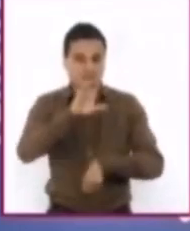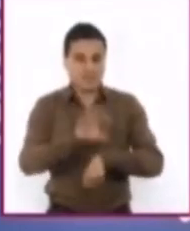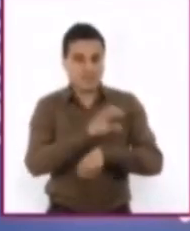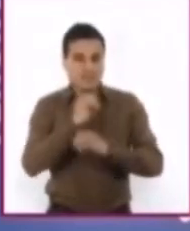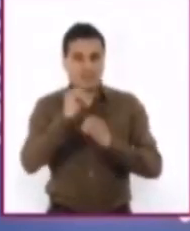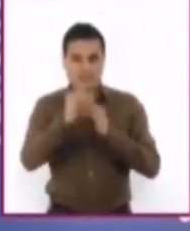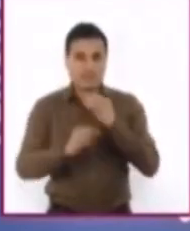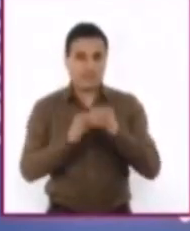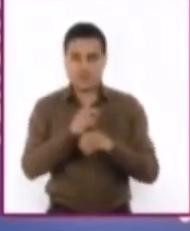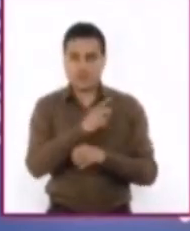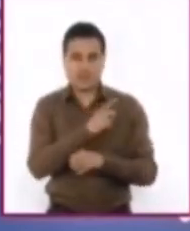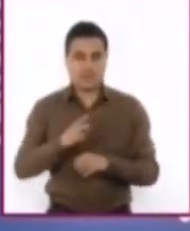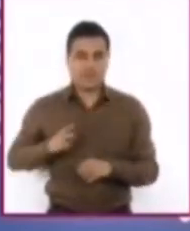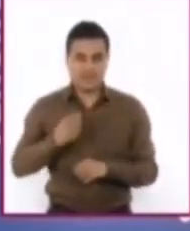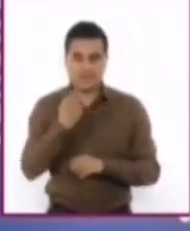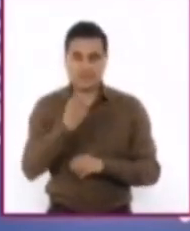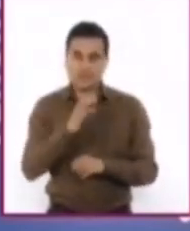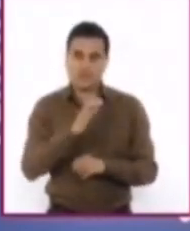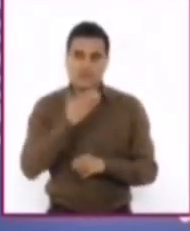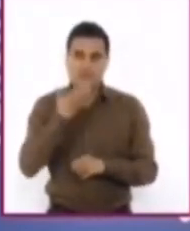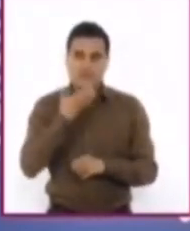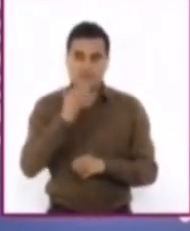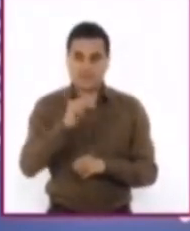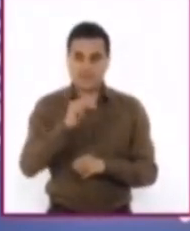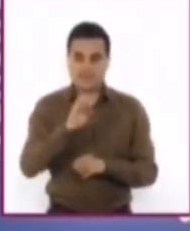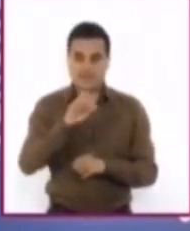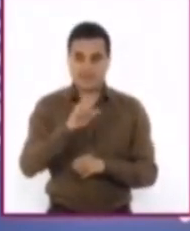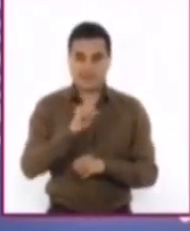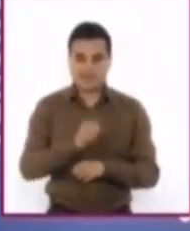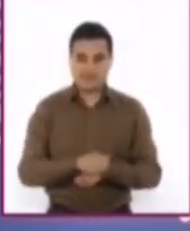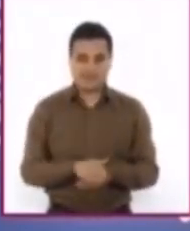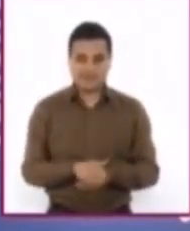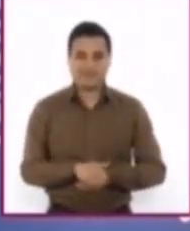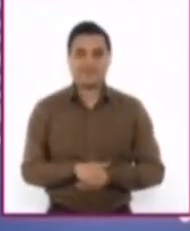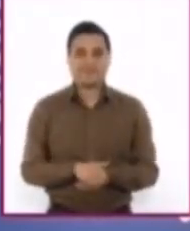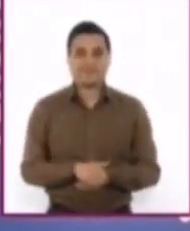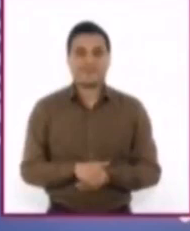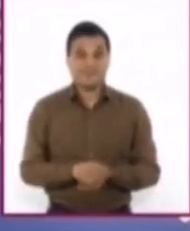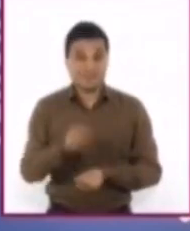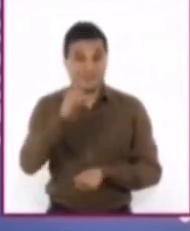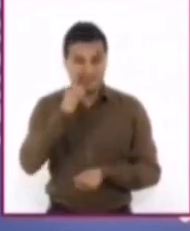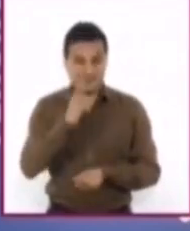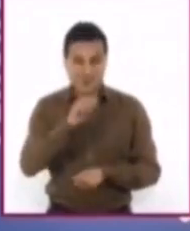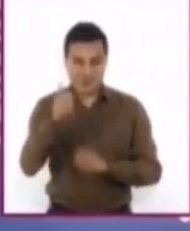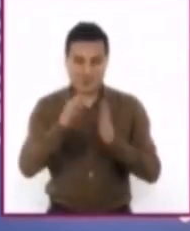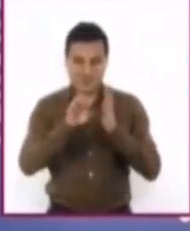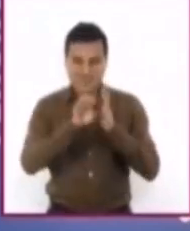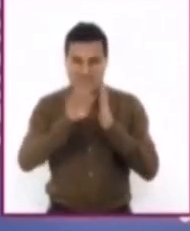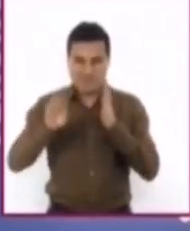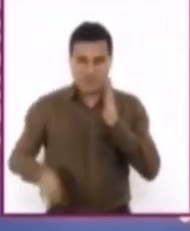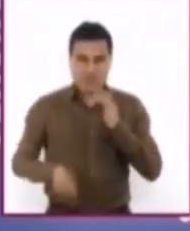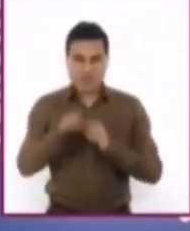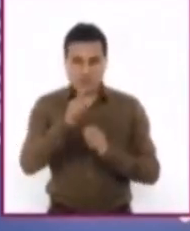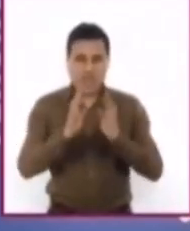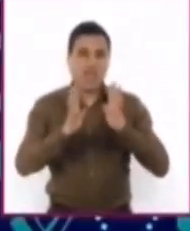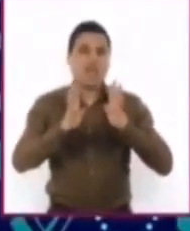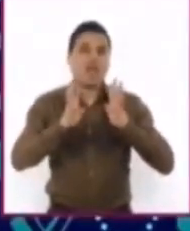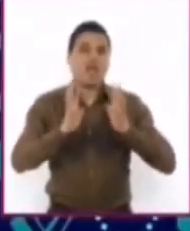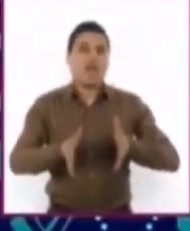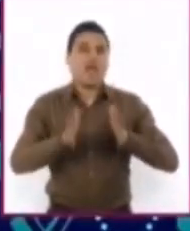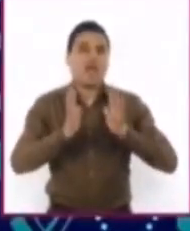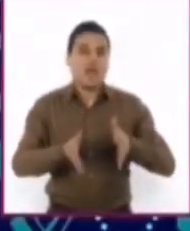nuclear. Así funcionan los nexos y expresiones concesivas. Veamos otro ejemplo para que lo vayas comprendiendo mejor.